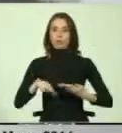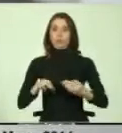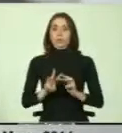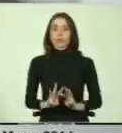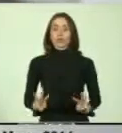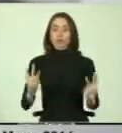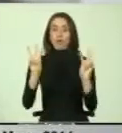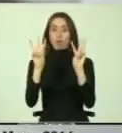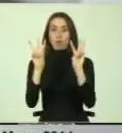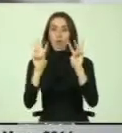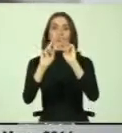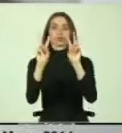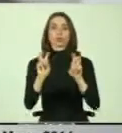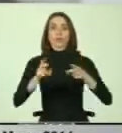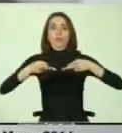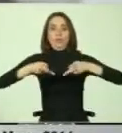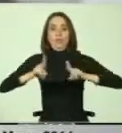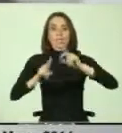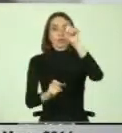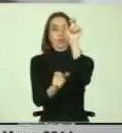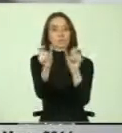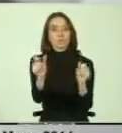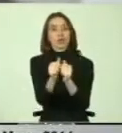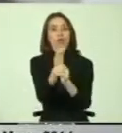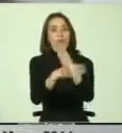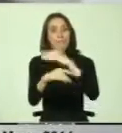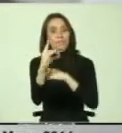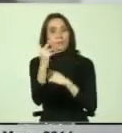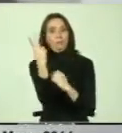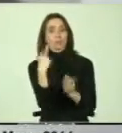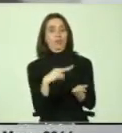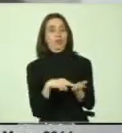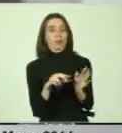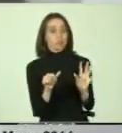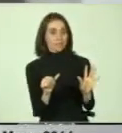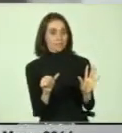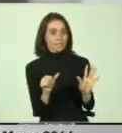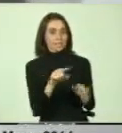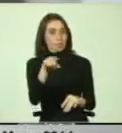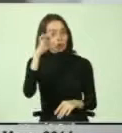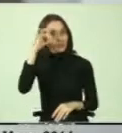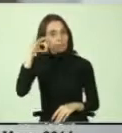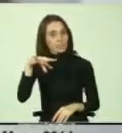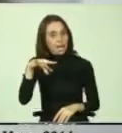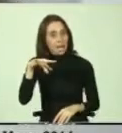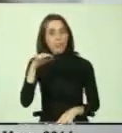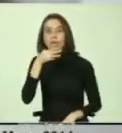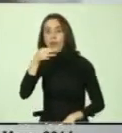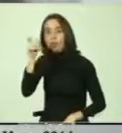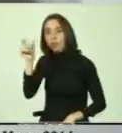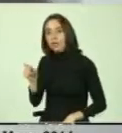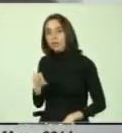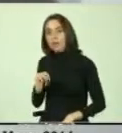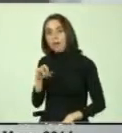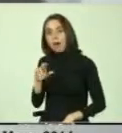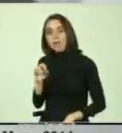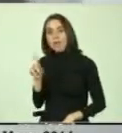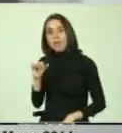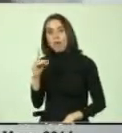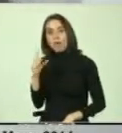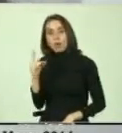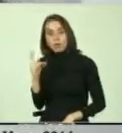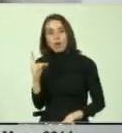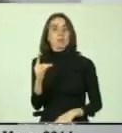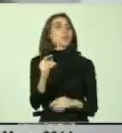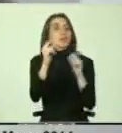Naciones Unidas sobre los derechos de las personas con discapacidad, el año 2006, como ya lo sabemos, como lo dijo María Soledad Sisterna, produce un cambio